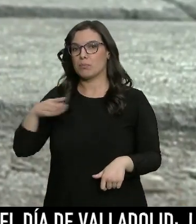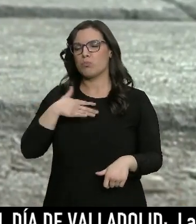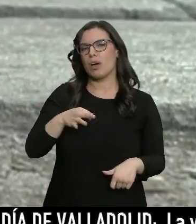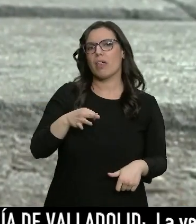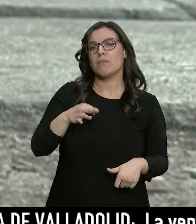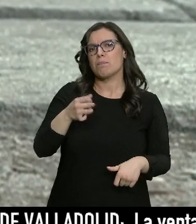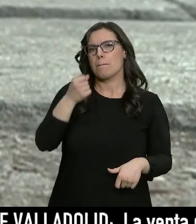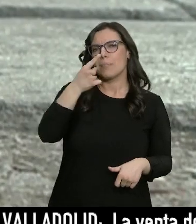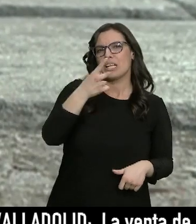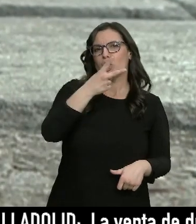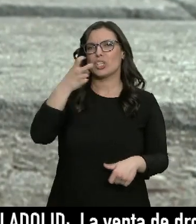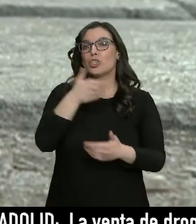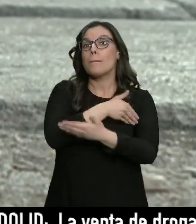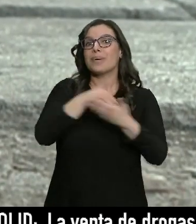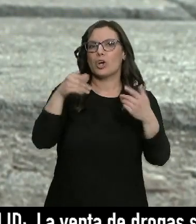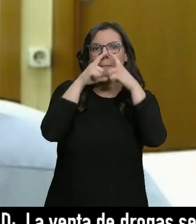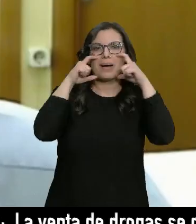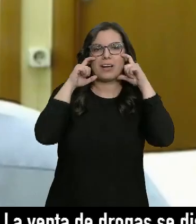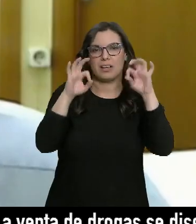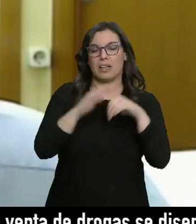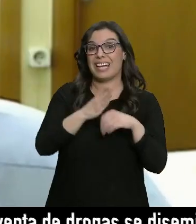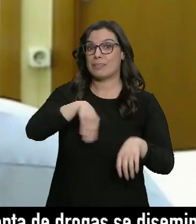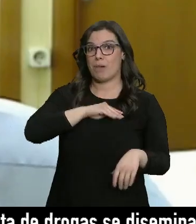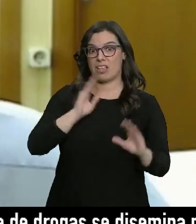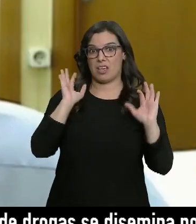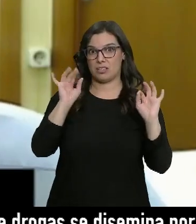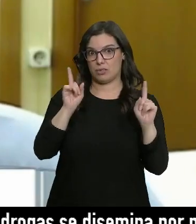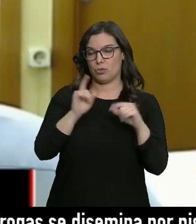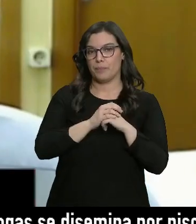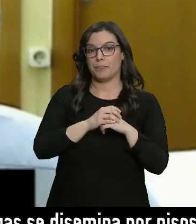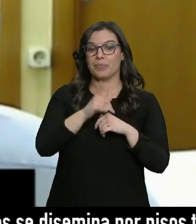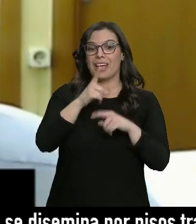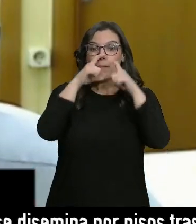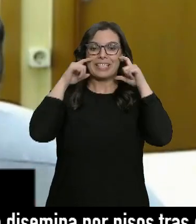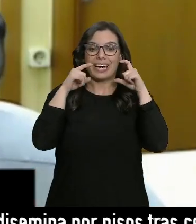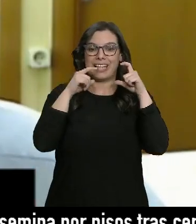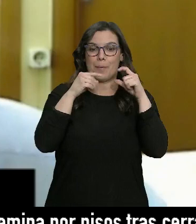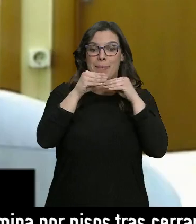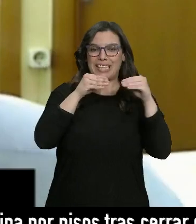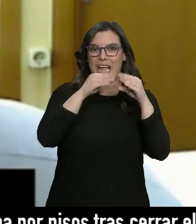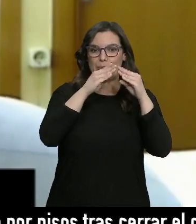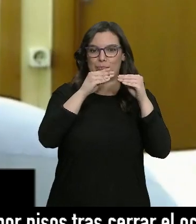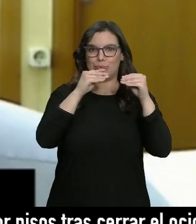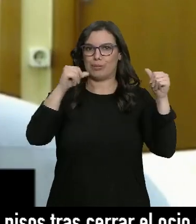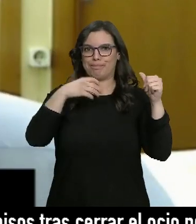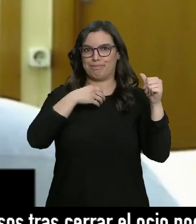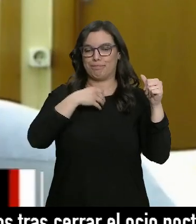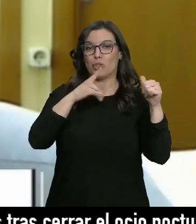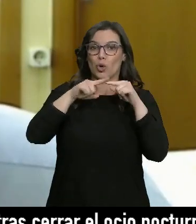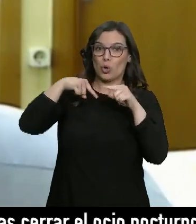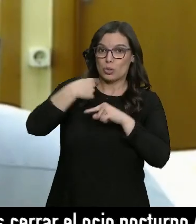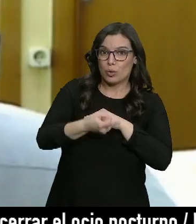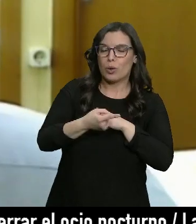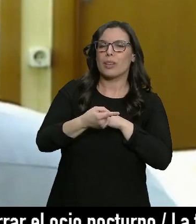alrededor de 1.200 millones La falta de degradabilidad de este tipo de mascarillas pues está produciendo o puede producir